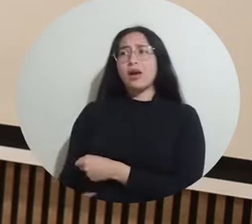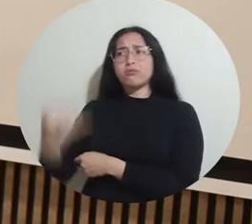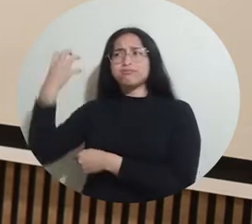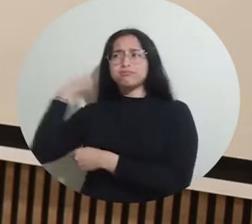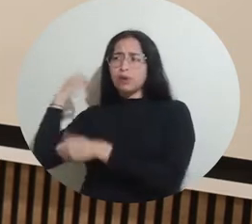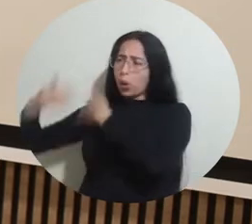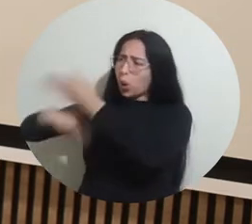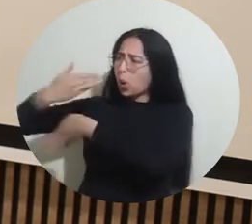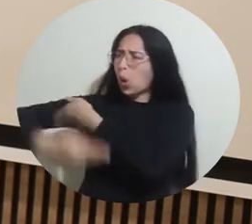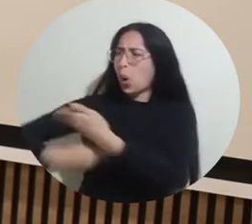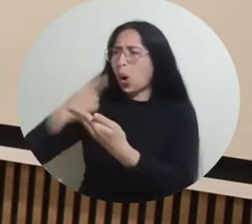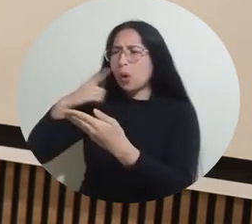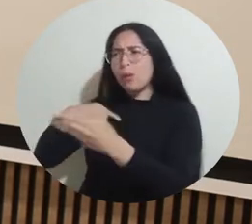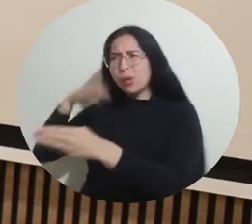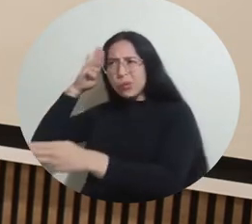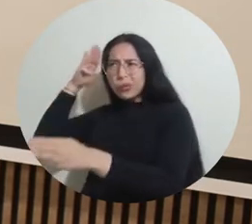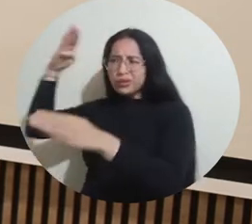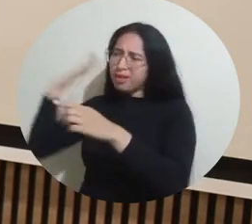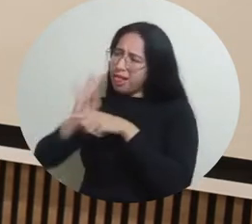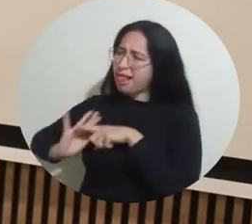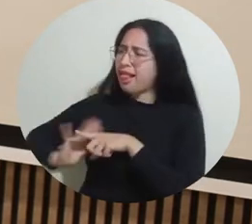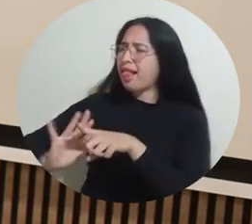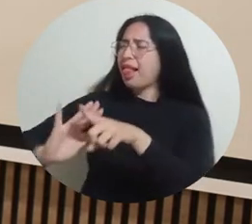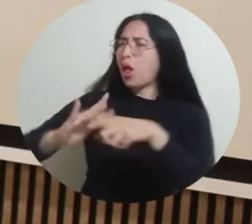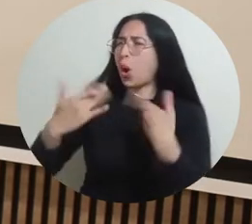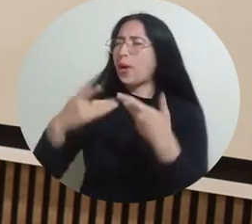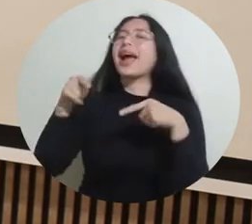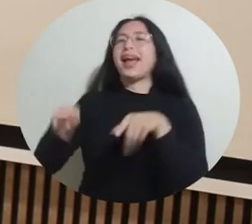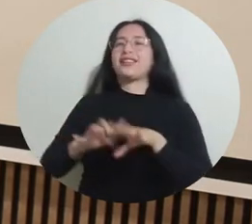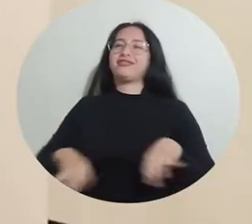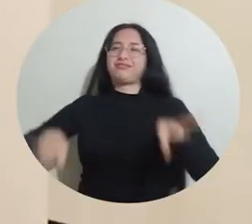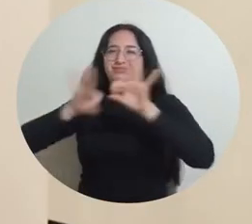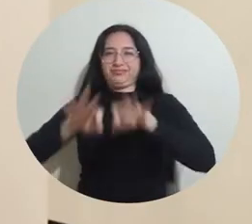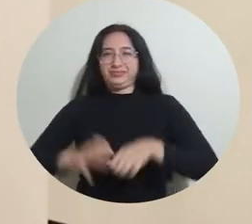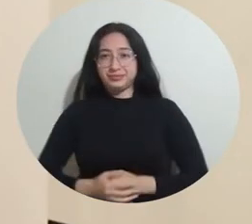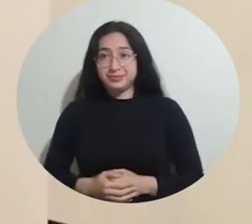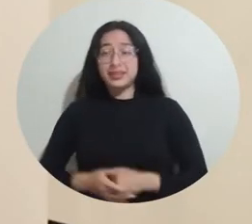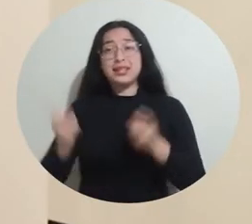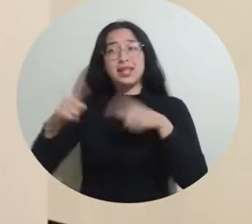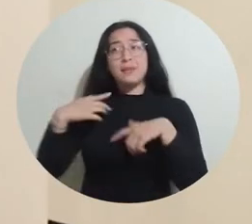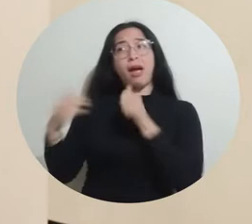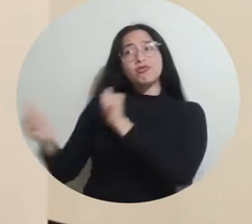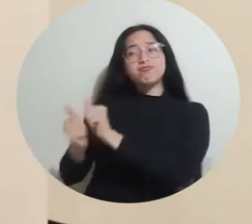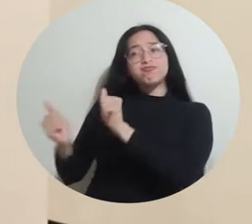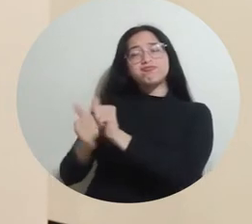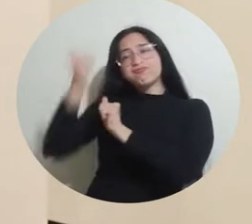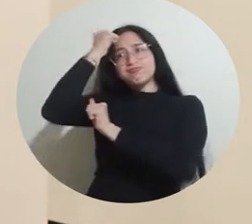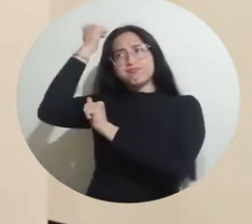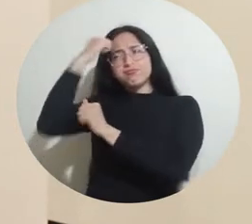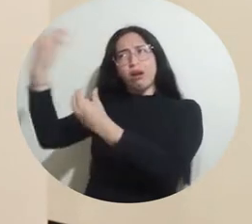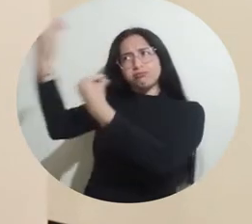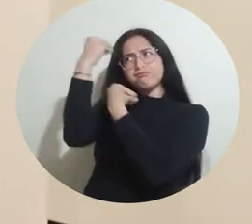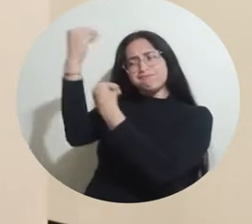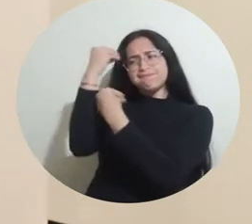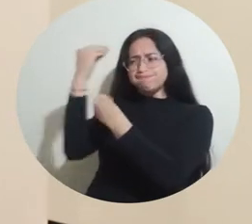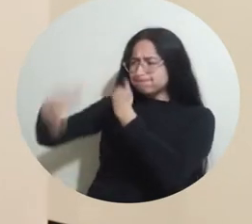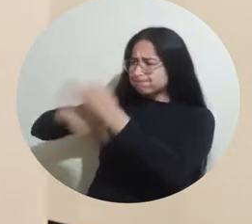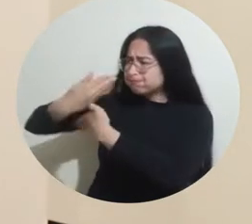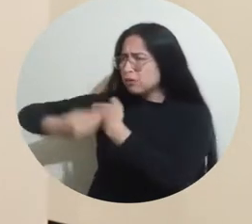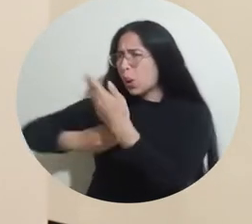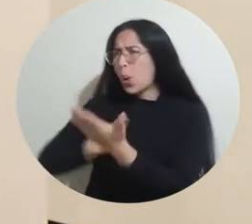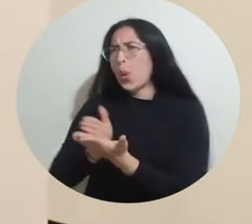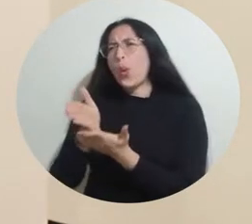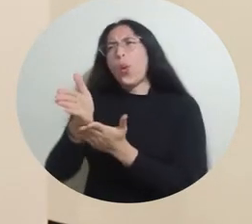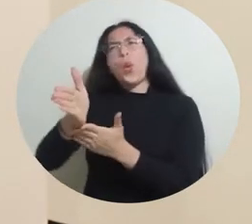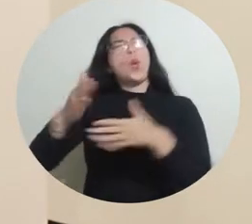podemos reconocer cómo proyectamos un futuro, entonces ha sido muy importante. Tener la oportunidad de estar con profesoras con una trayectoria tan grande